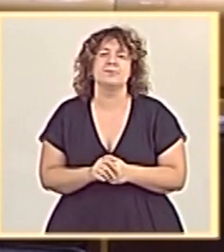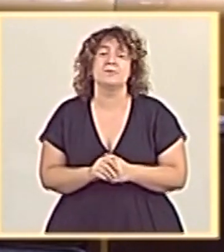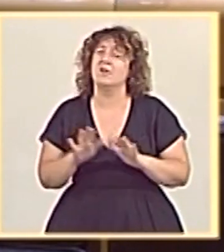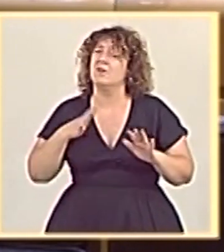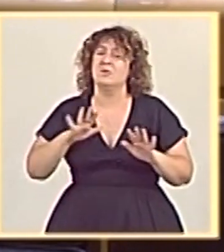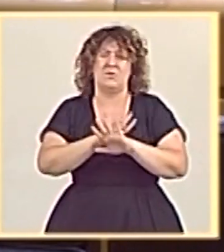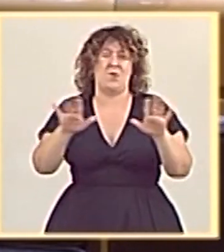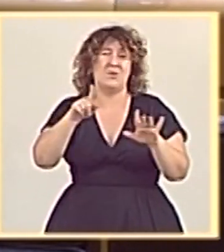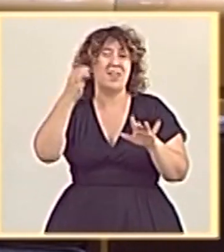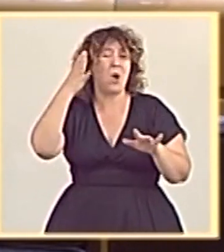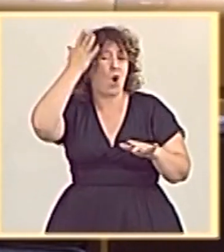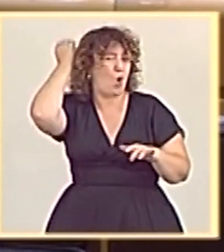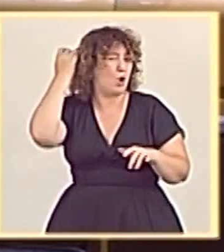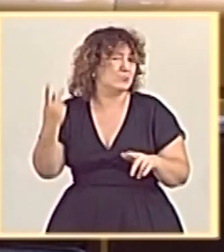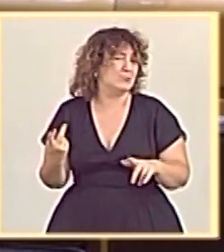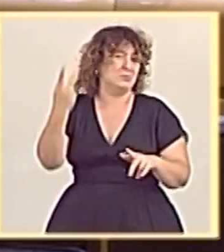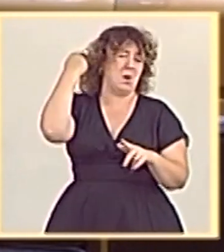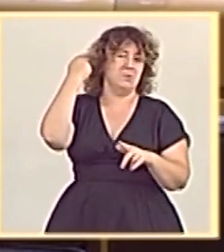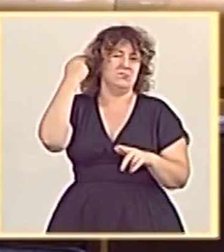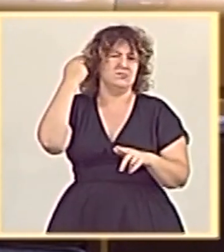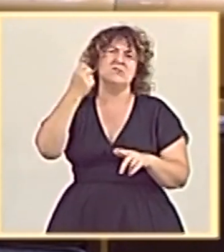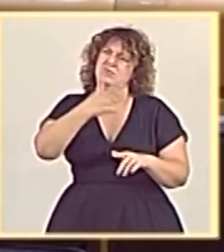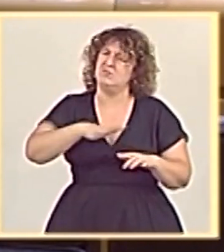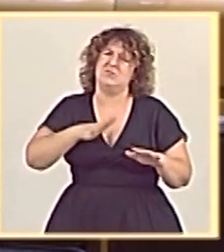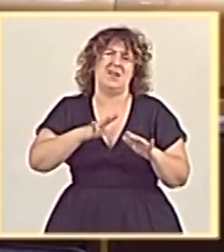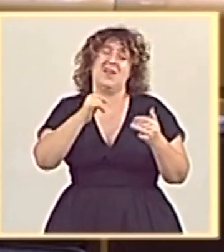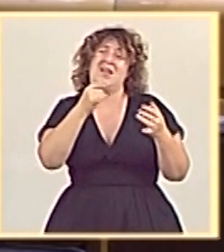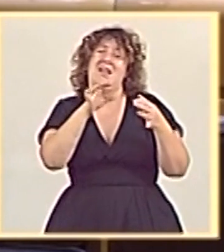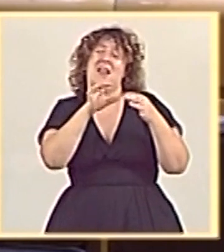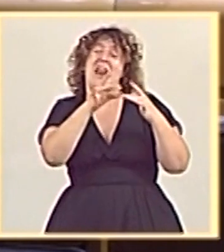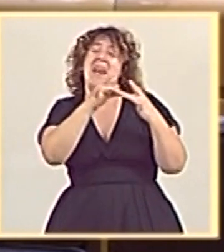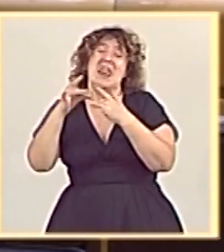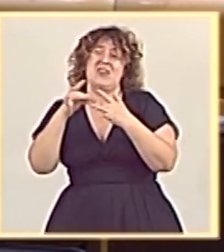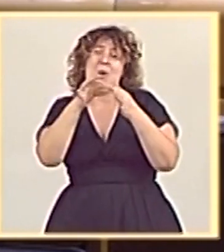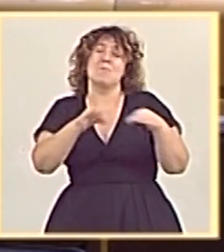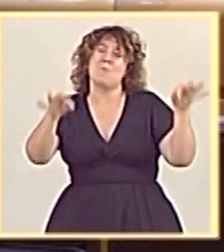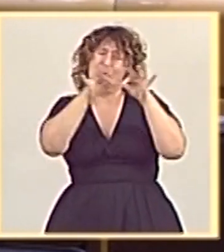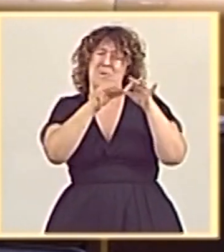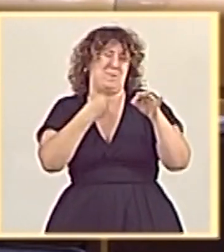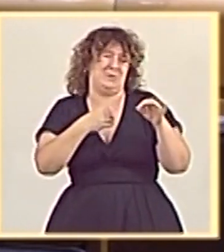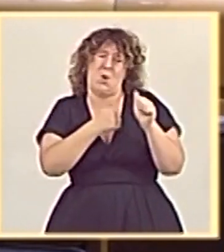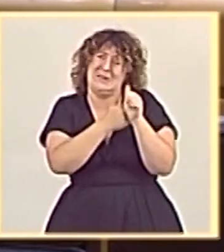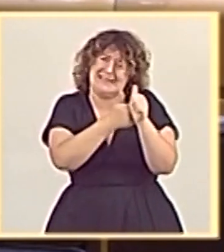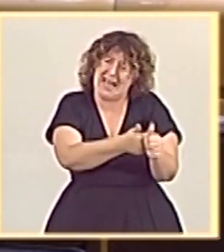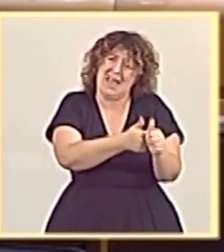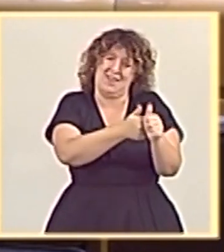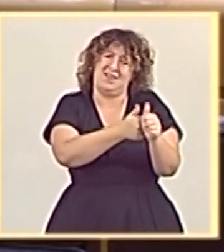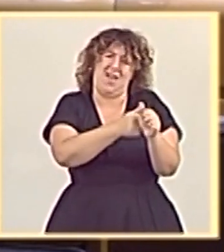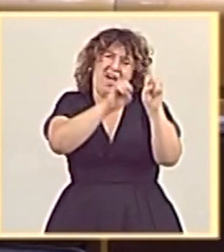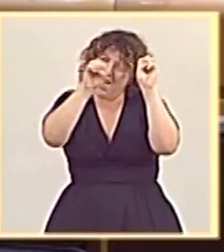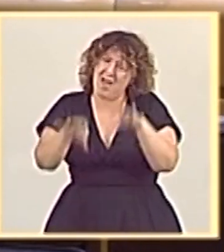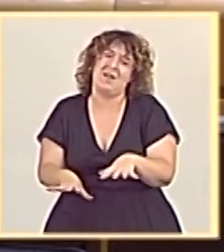es cortarse la coleta o el moño, en este caso, y seguir el camino de su líder, porque ya no representa usted